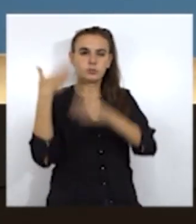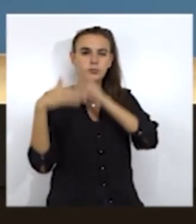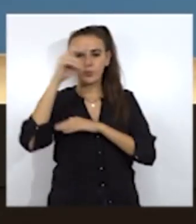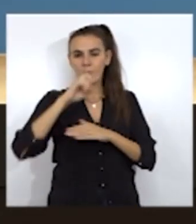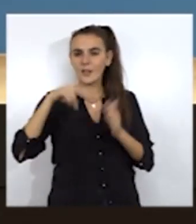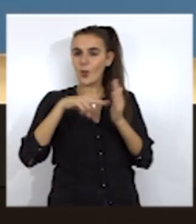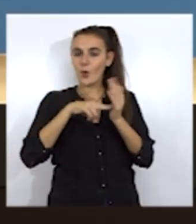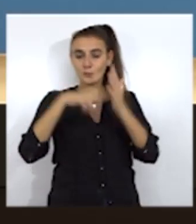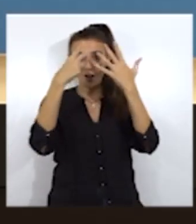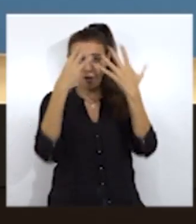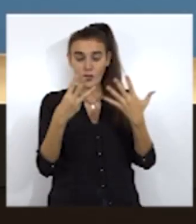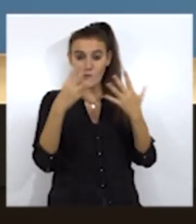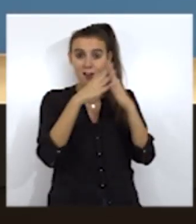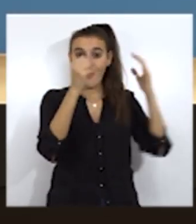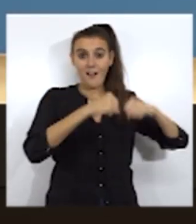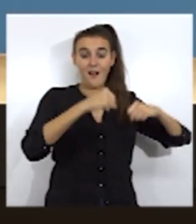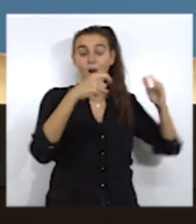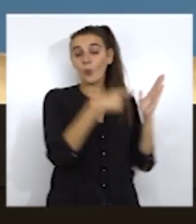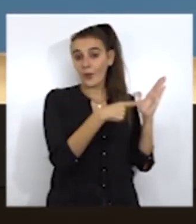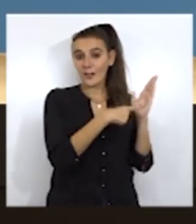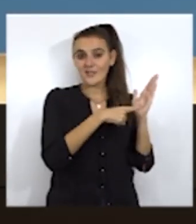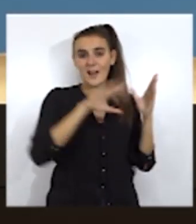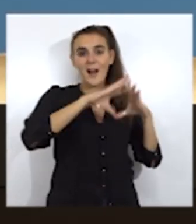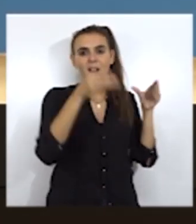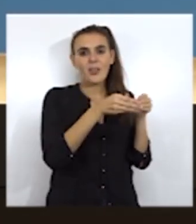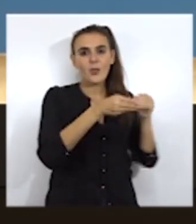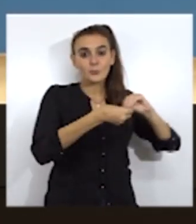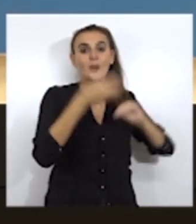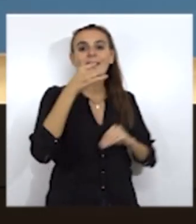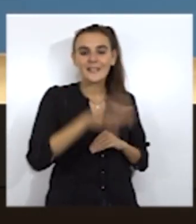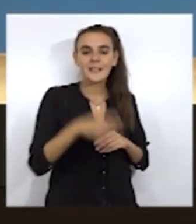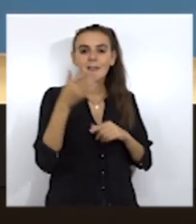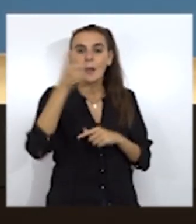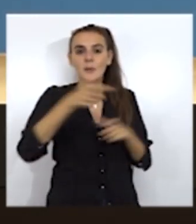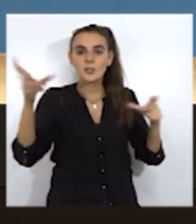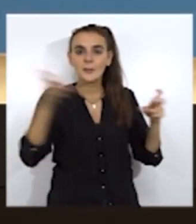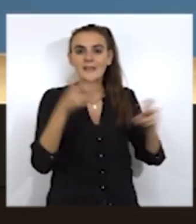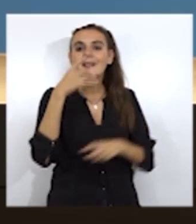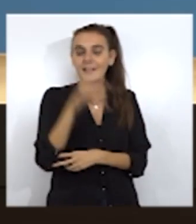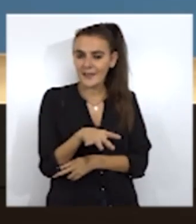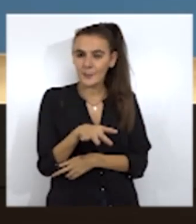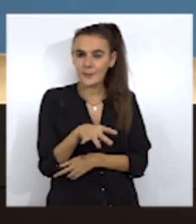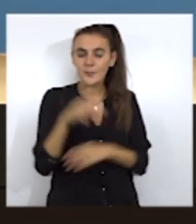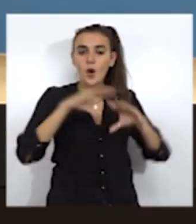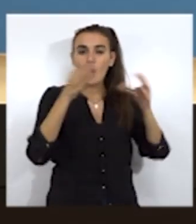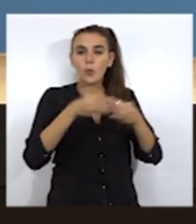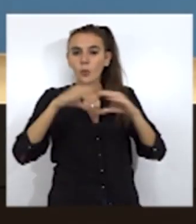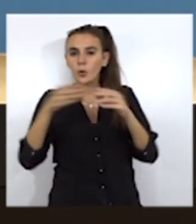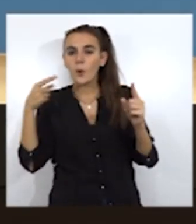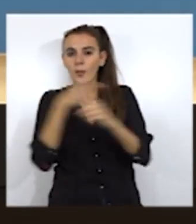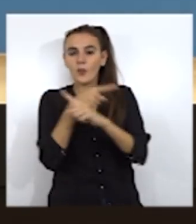a ese acuerdo. ¿Quién lo adoptó? ¿Quién estaba presente? ¿Había grupos de la oposición